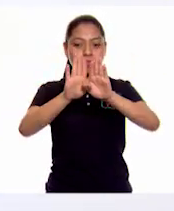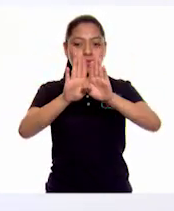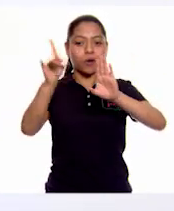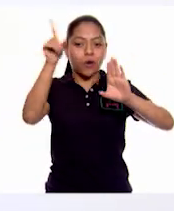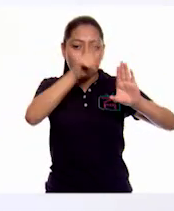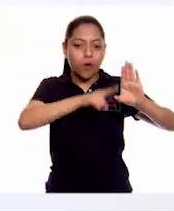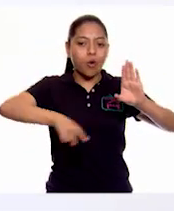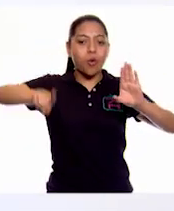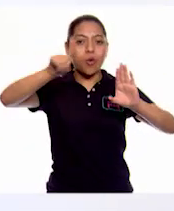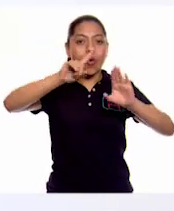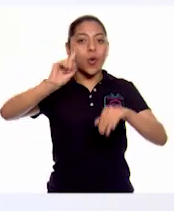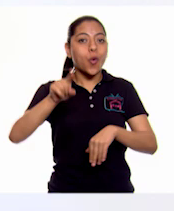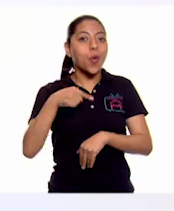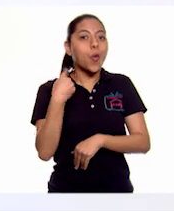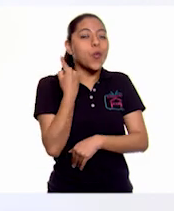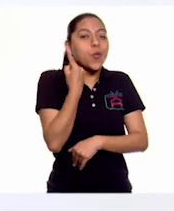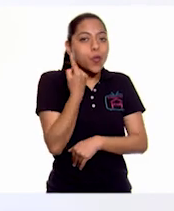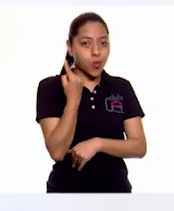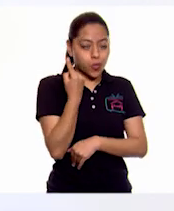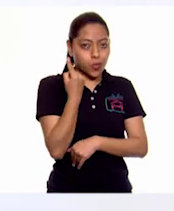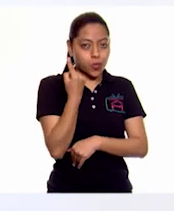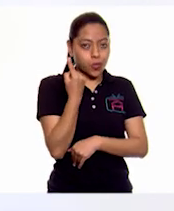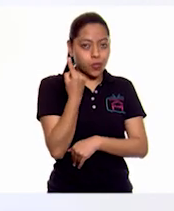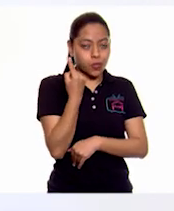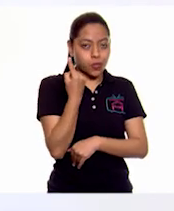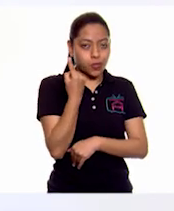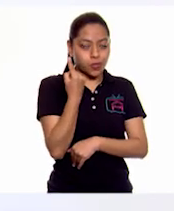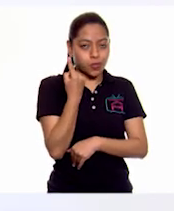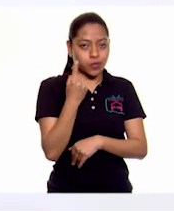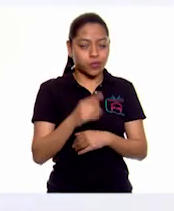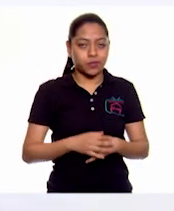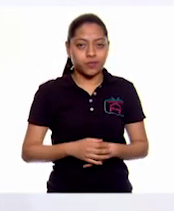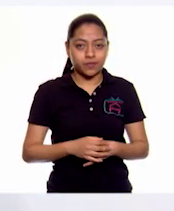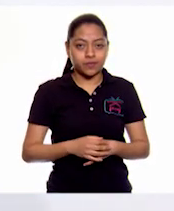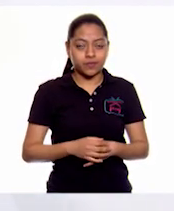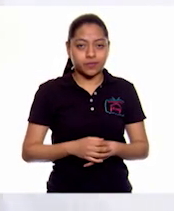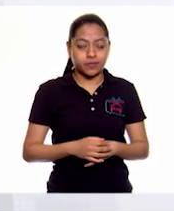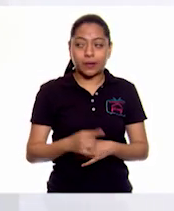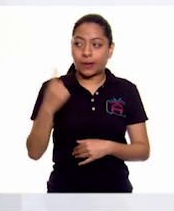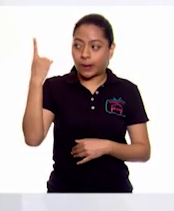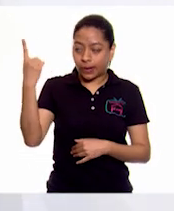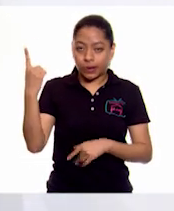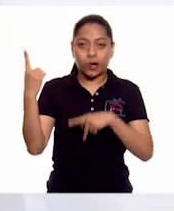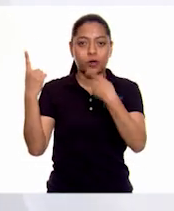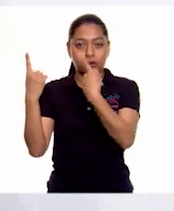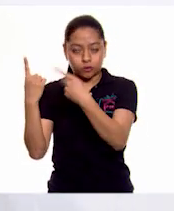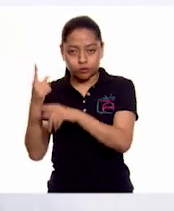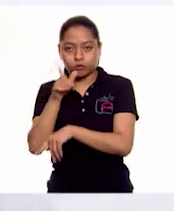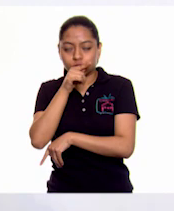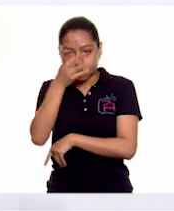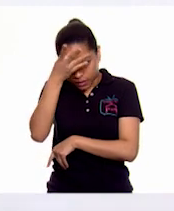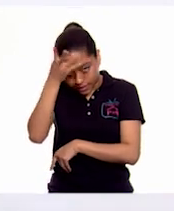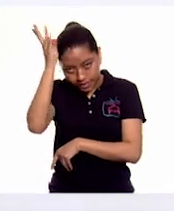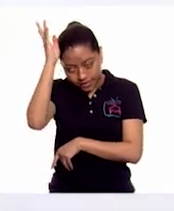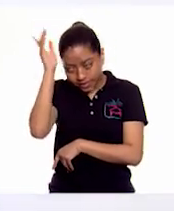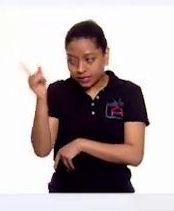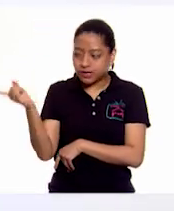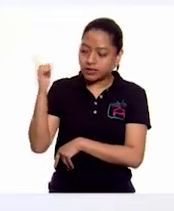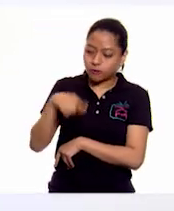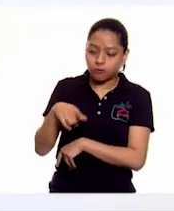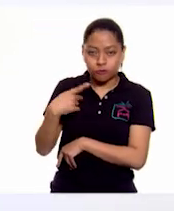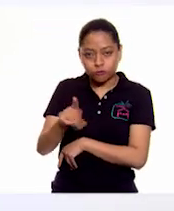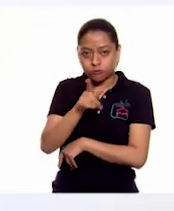forma un círculo. Ajá. Y para el tercer gallito, solo Que sería el suyo. Sería el suyo, La mitad. La